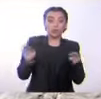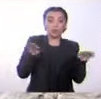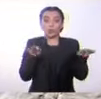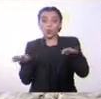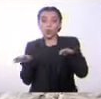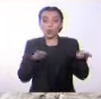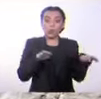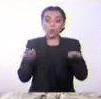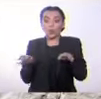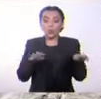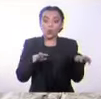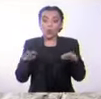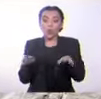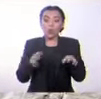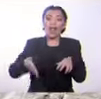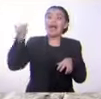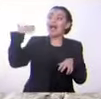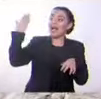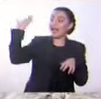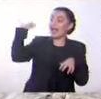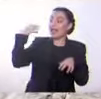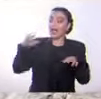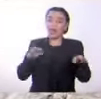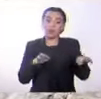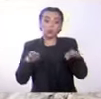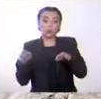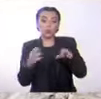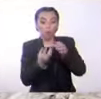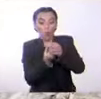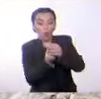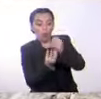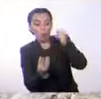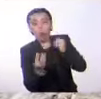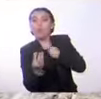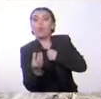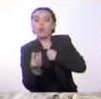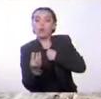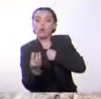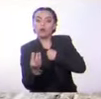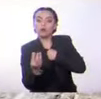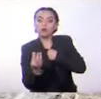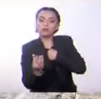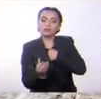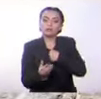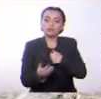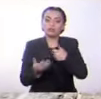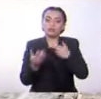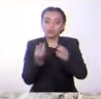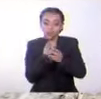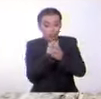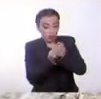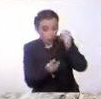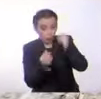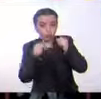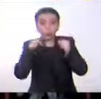ovíparos y los dinosaurios son los antecesores de las aves modernas.